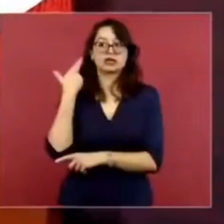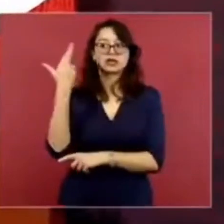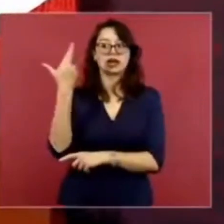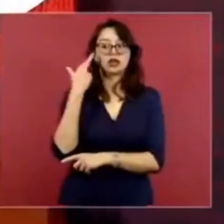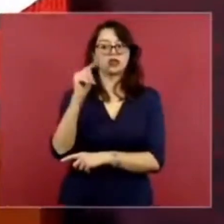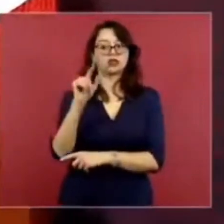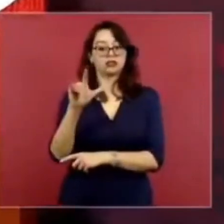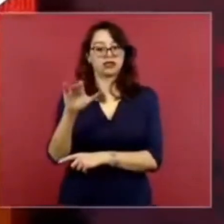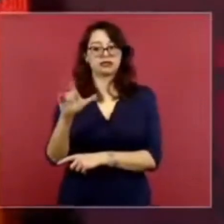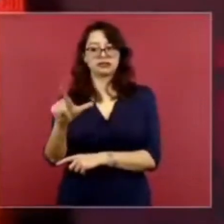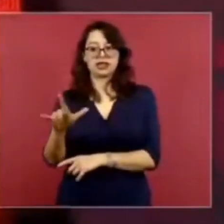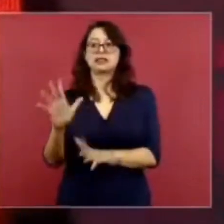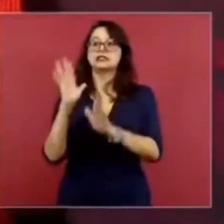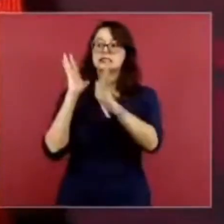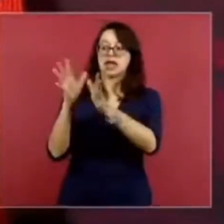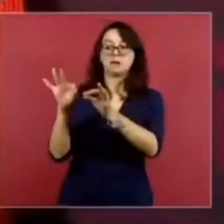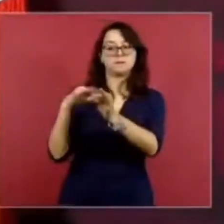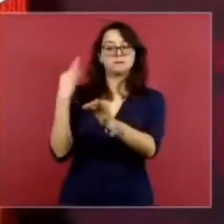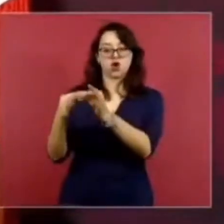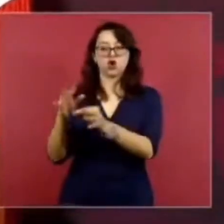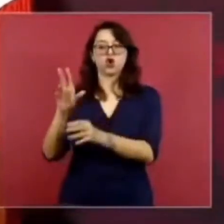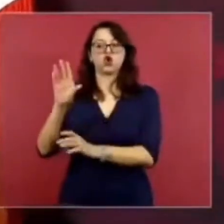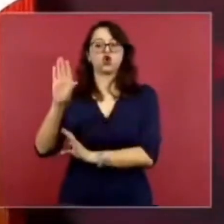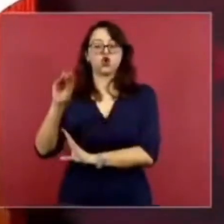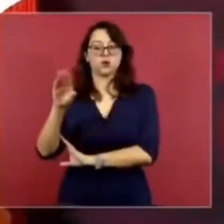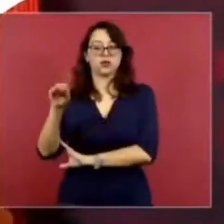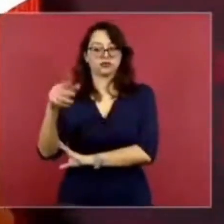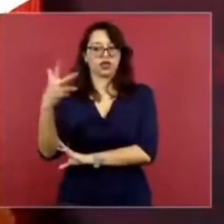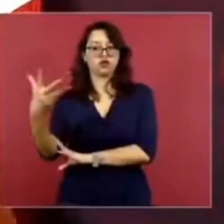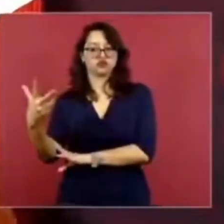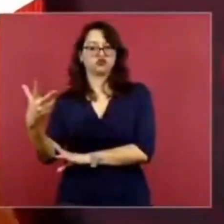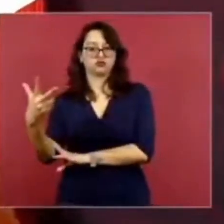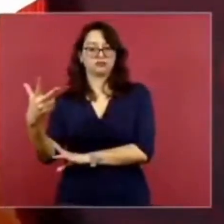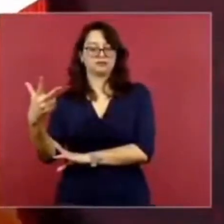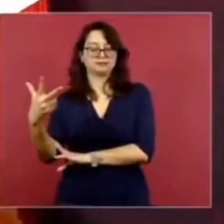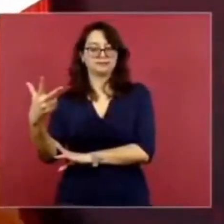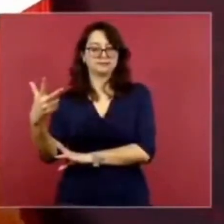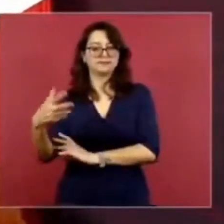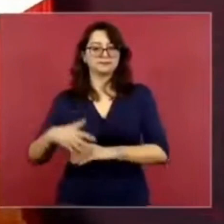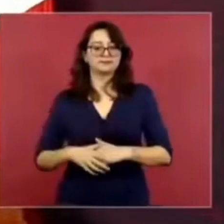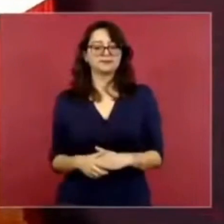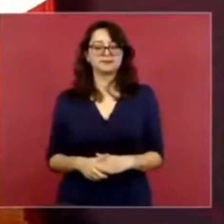en Acapulco. Eso es lo que me dicen de Telmex.